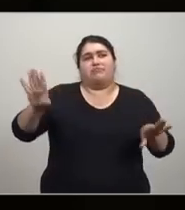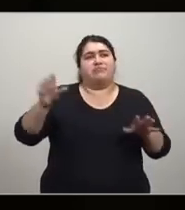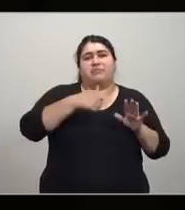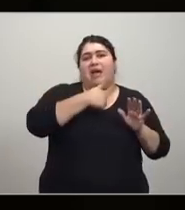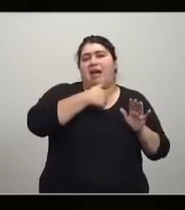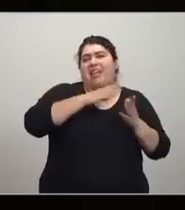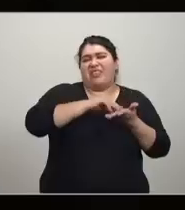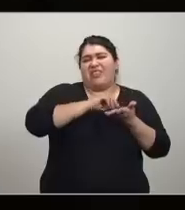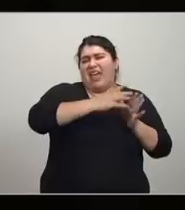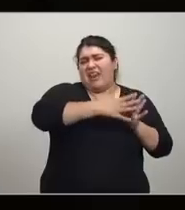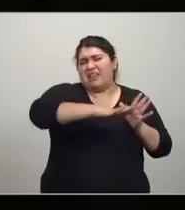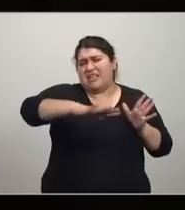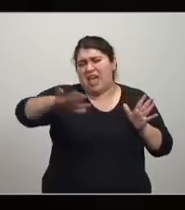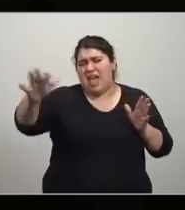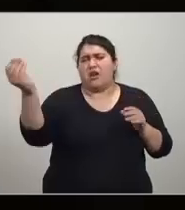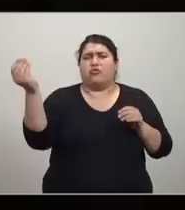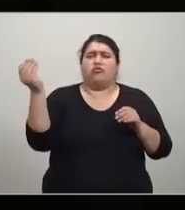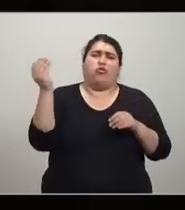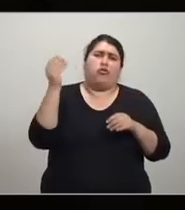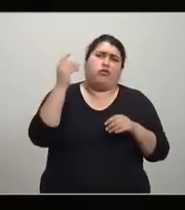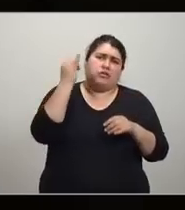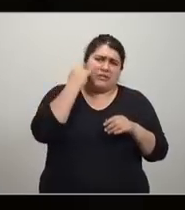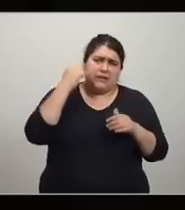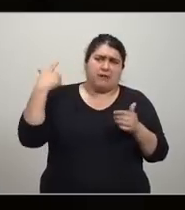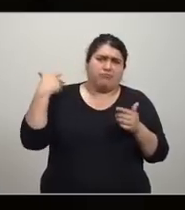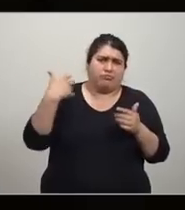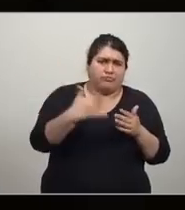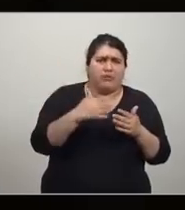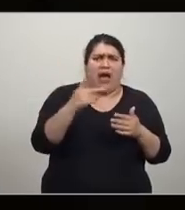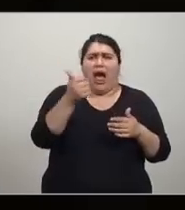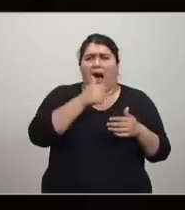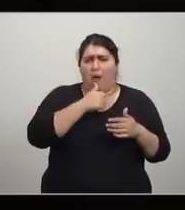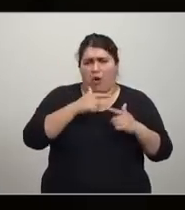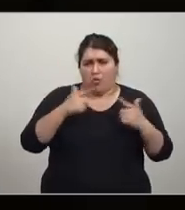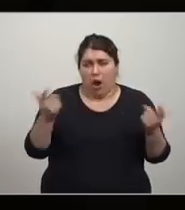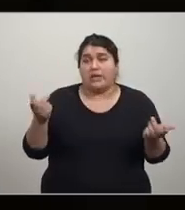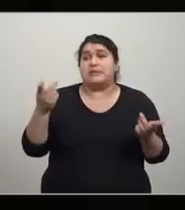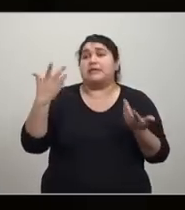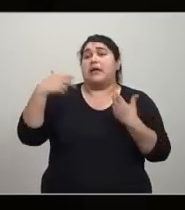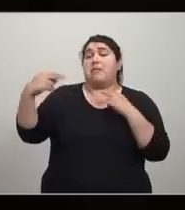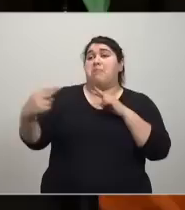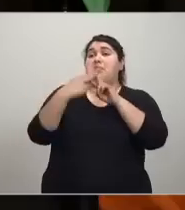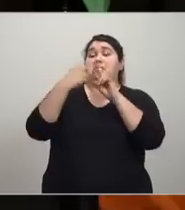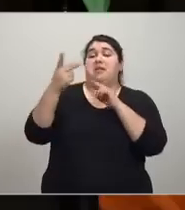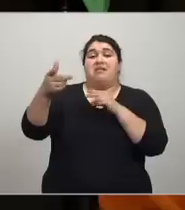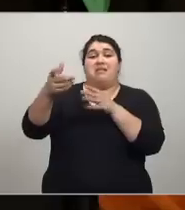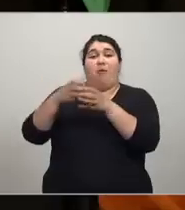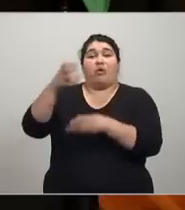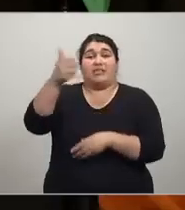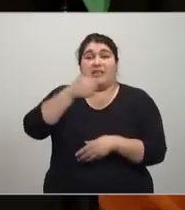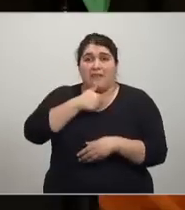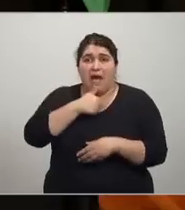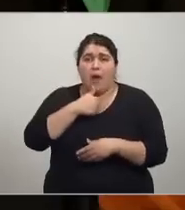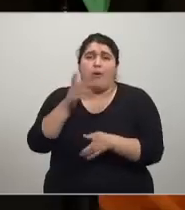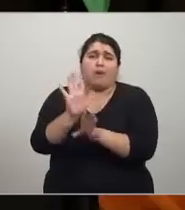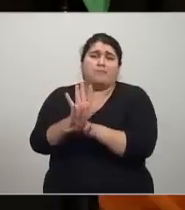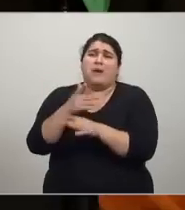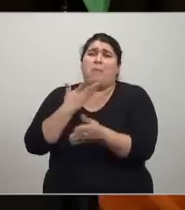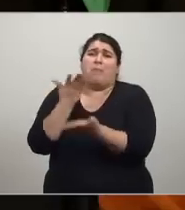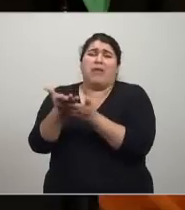fallecer ya cinco o seis días sin agua, se encuentra con un tipo que tiene botellas de agua y le dice sálveme la vida.